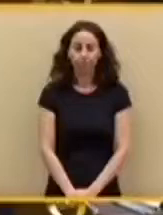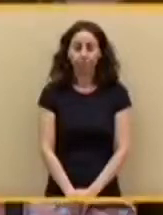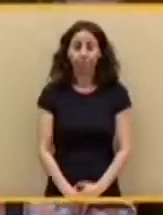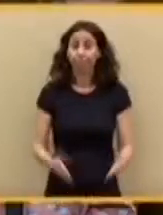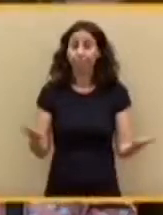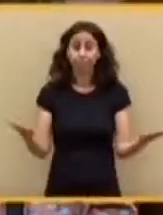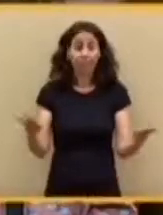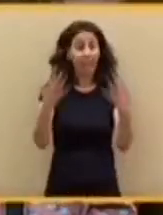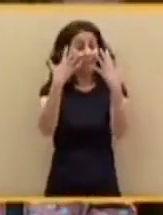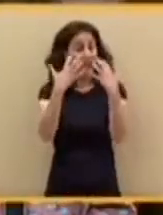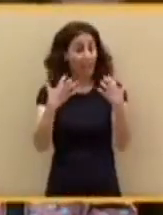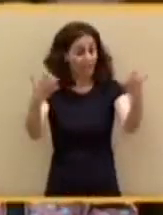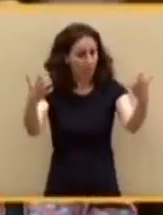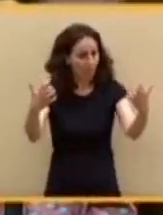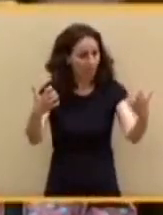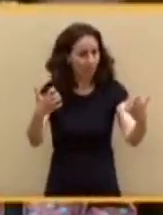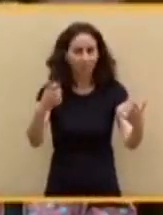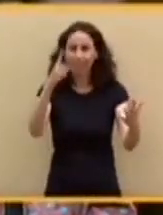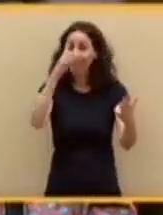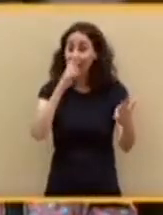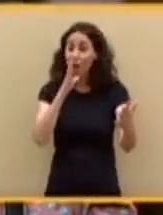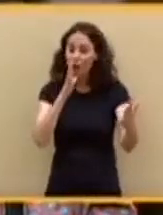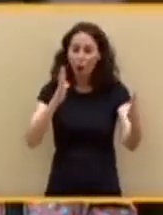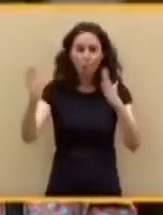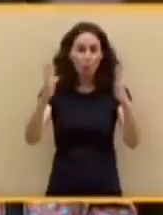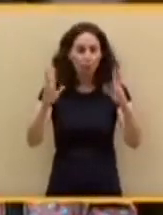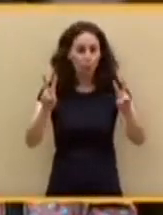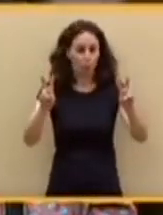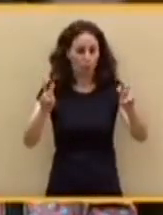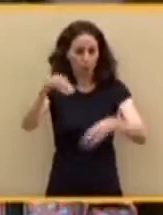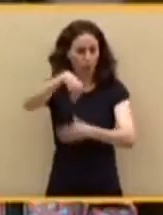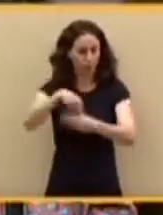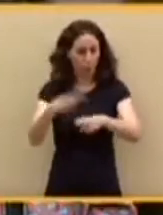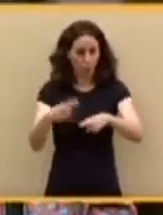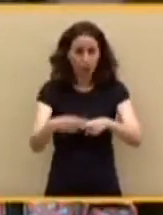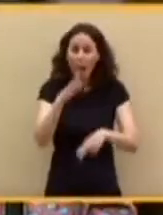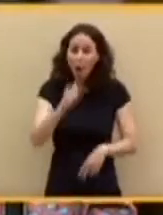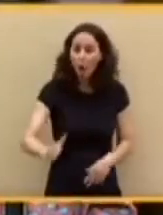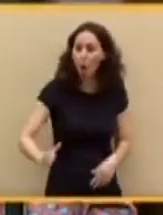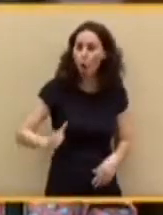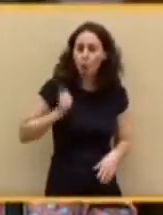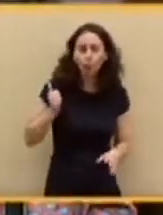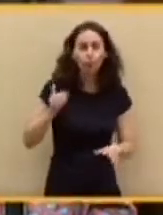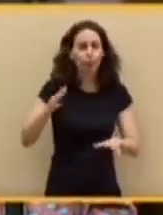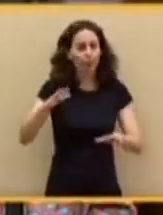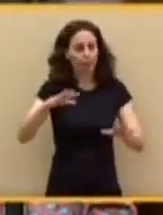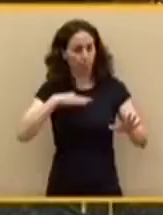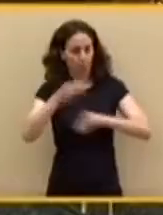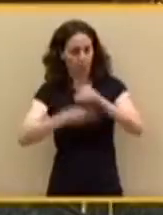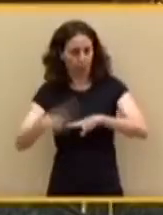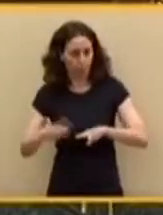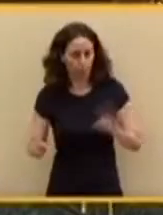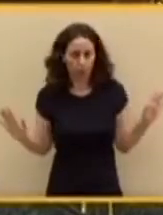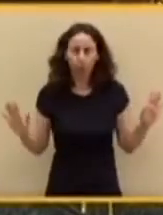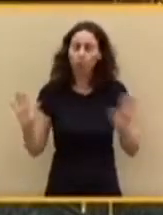Creo que se abre un nuevo tiempo en la política española. Creo que tenemos una oportunidad digna de poder explorar. Un momento, un momento, un